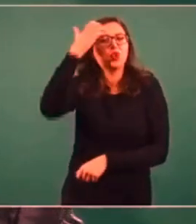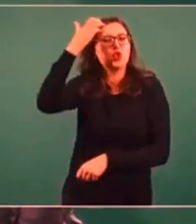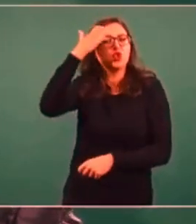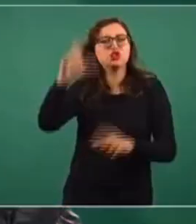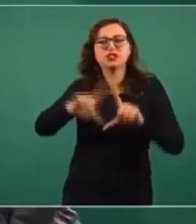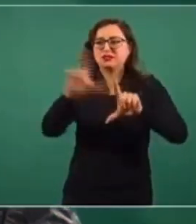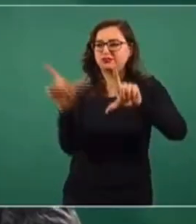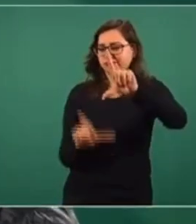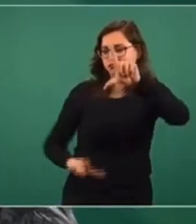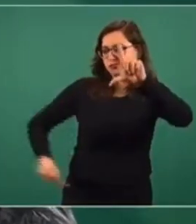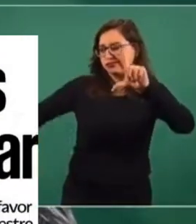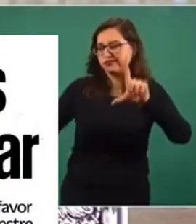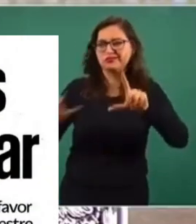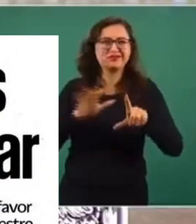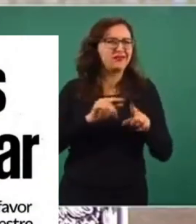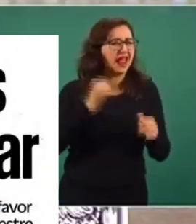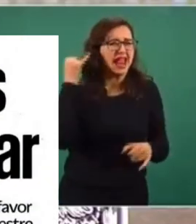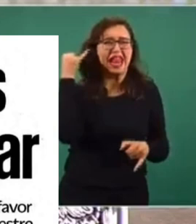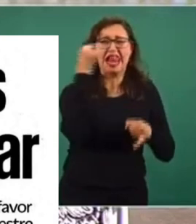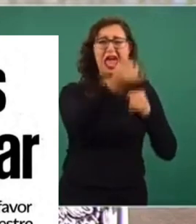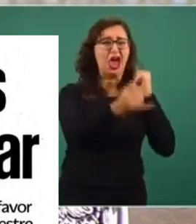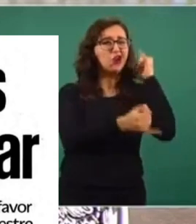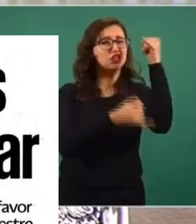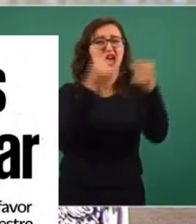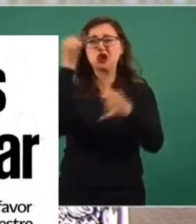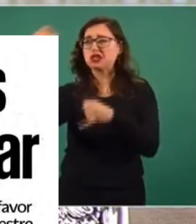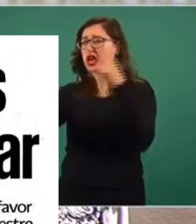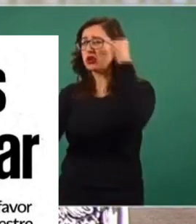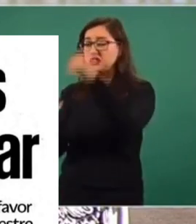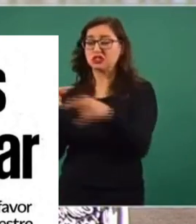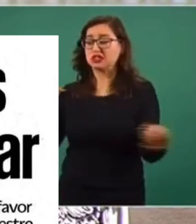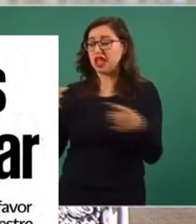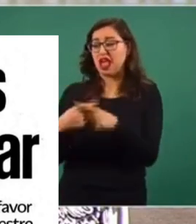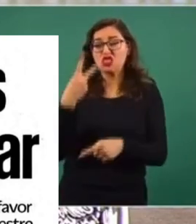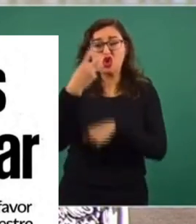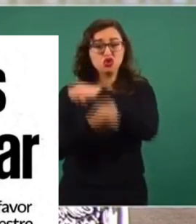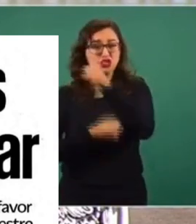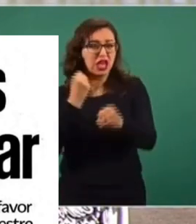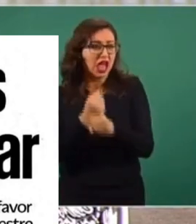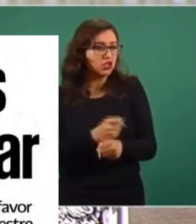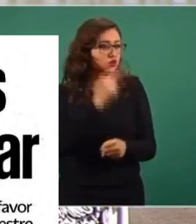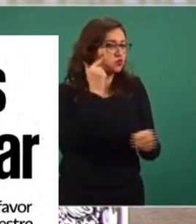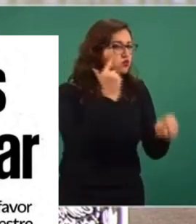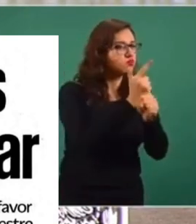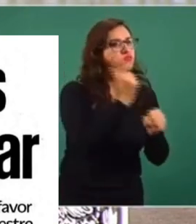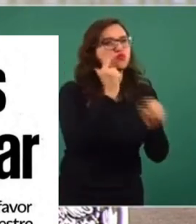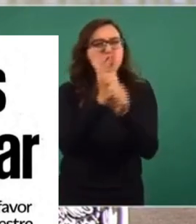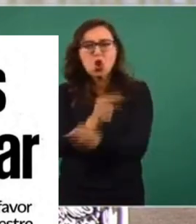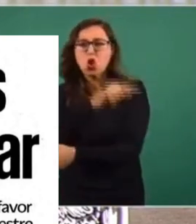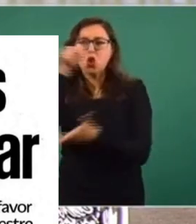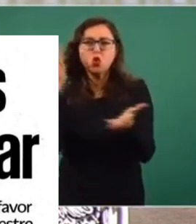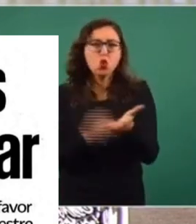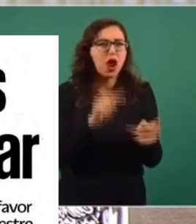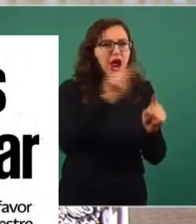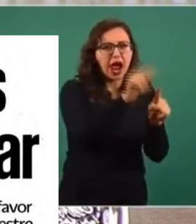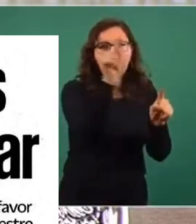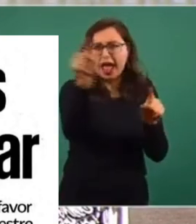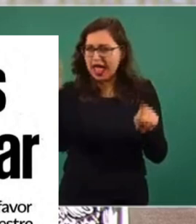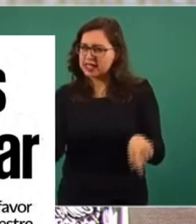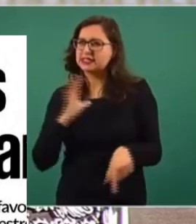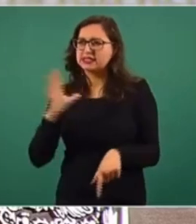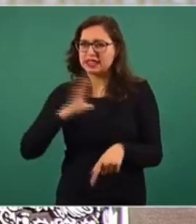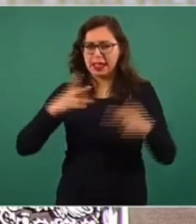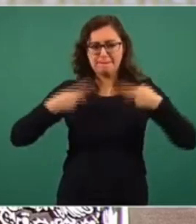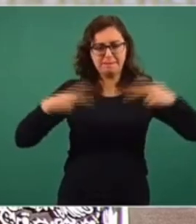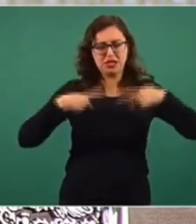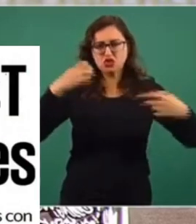el censo y porque ellos tienen la experiencia de dos años para saber exactamente en qué lugares y dónde están